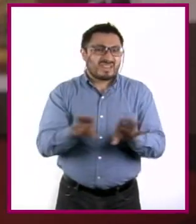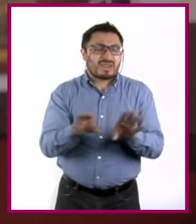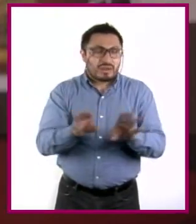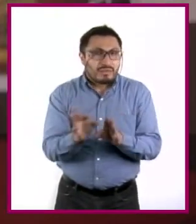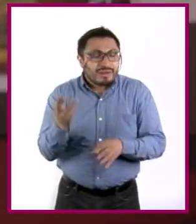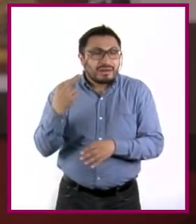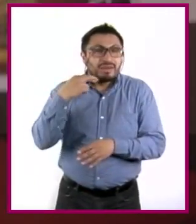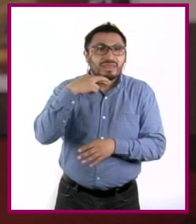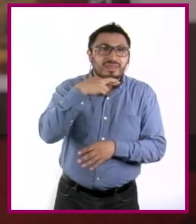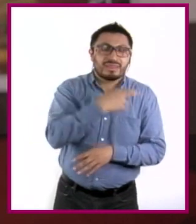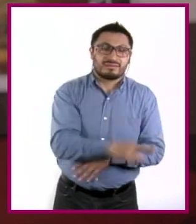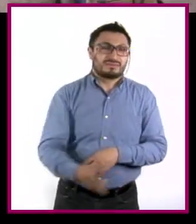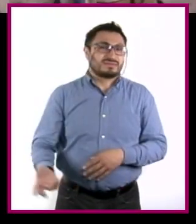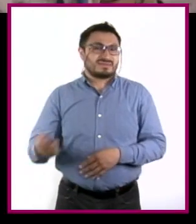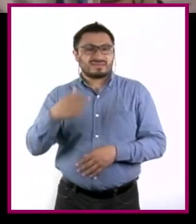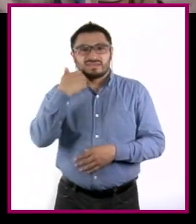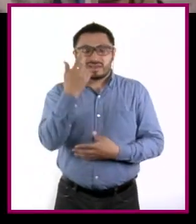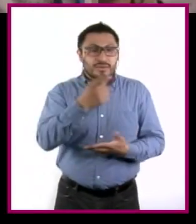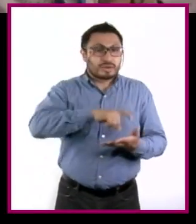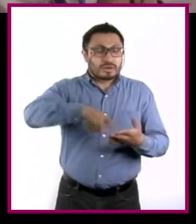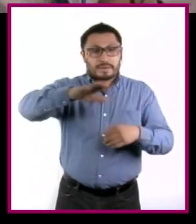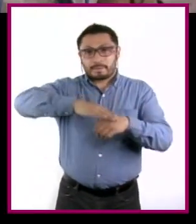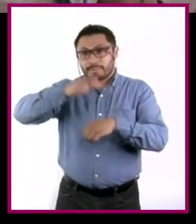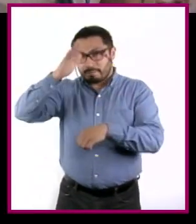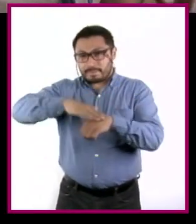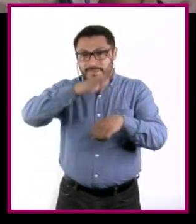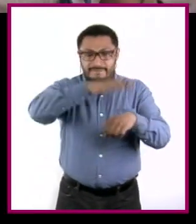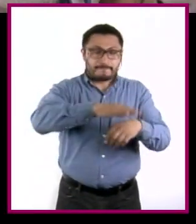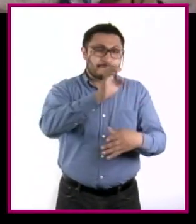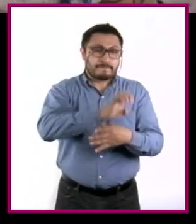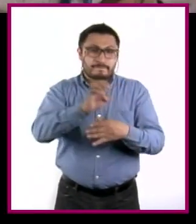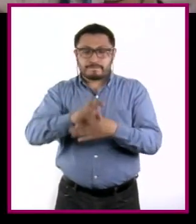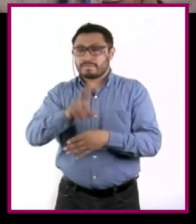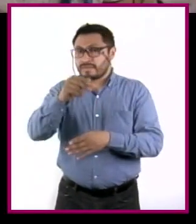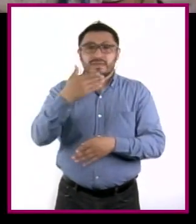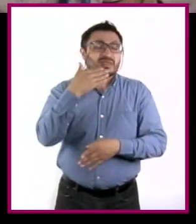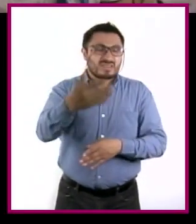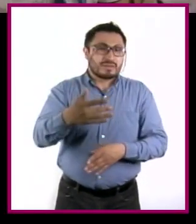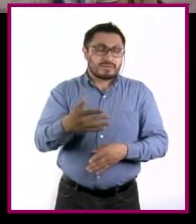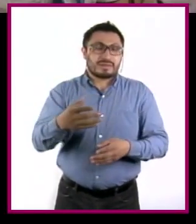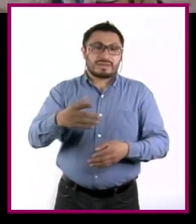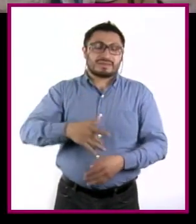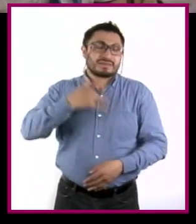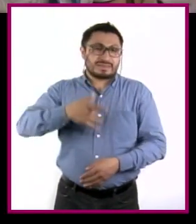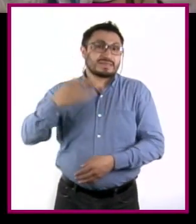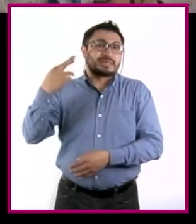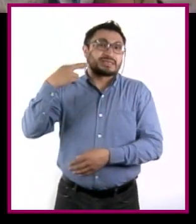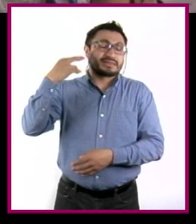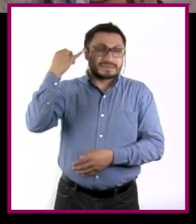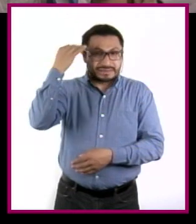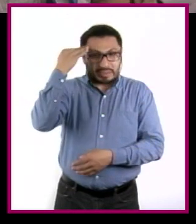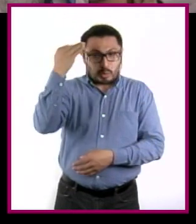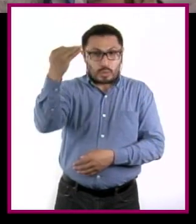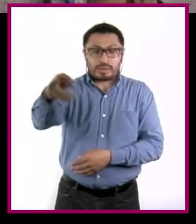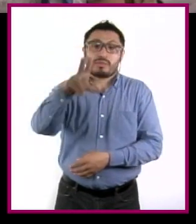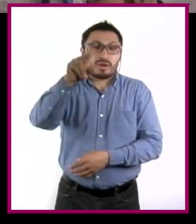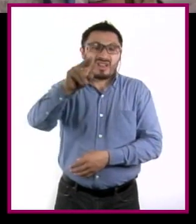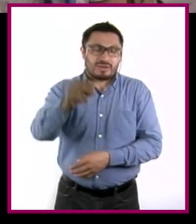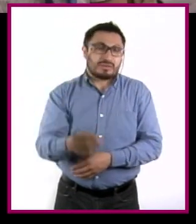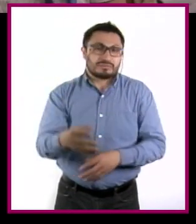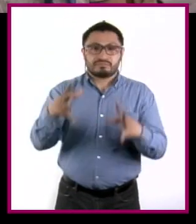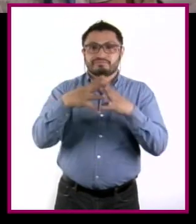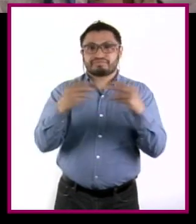vamos a querer otra cosa, así que tampoco es una sensación duradera. efectivamente. Se vale que todos